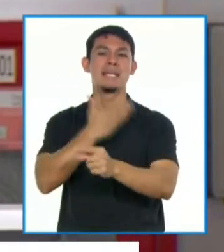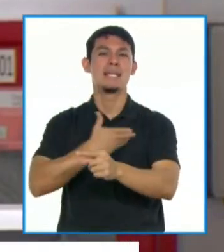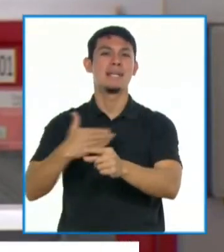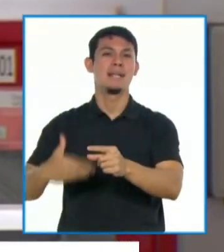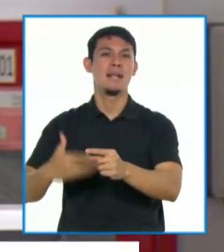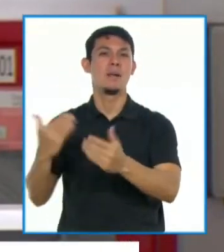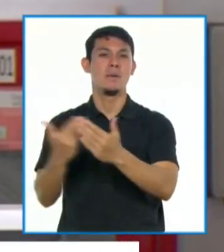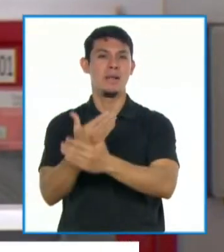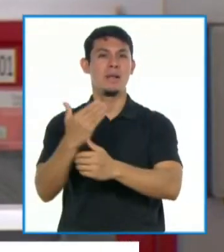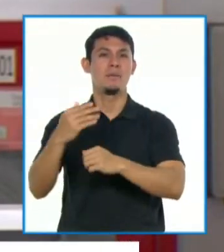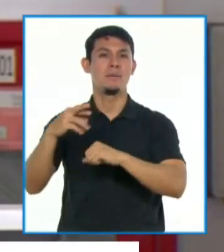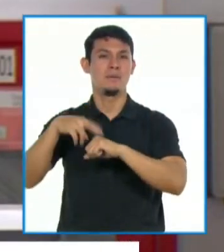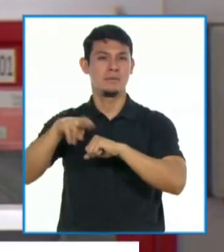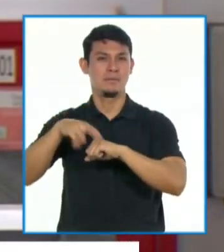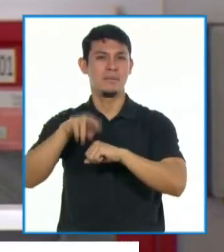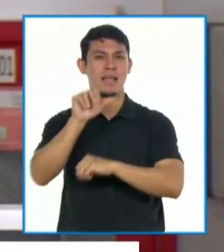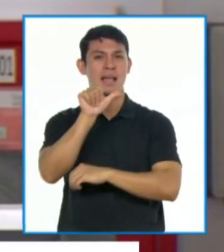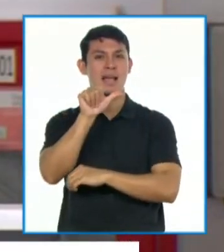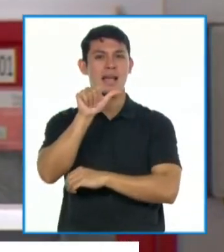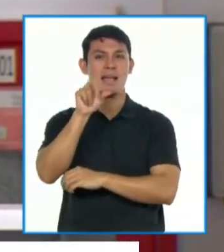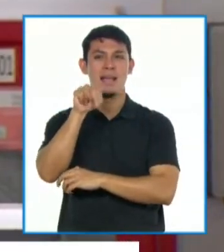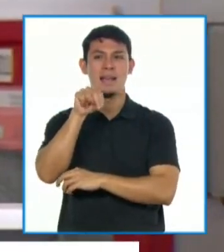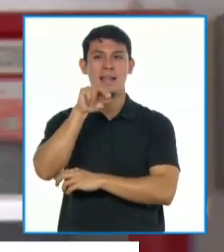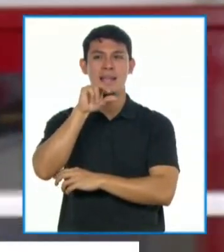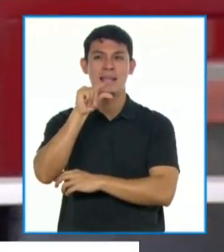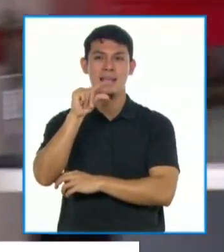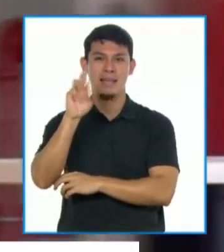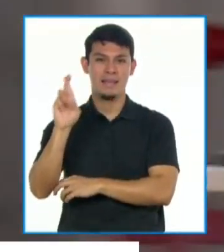de la ANGR. Muchas gracias.